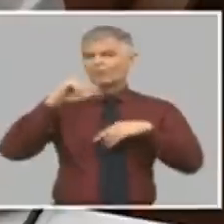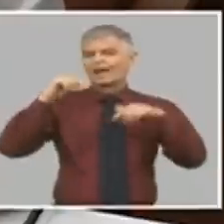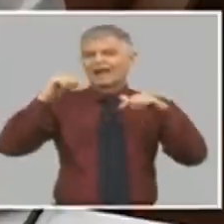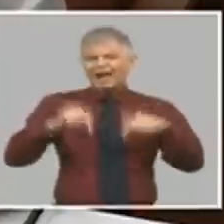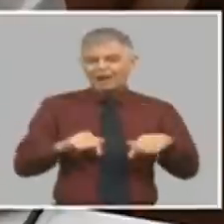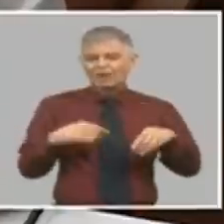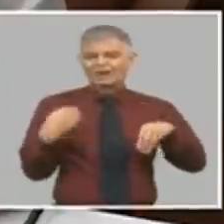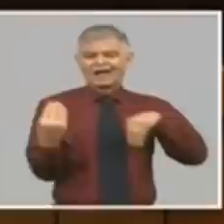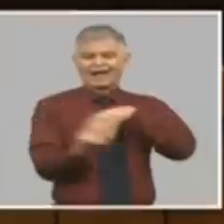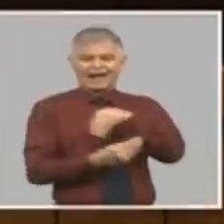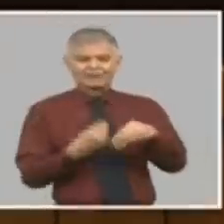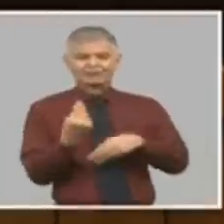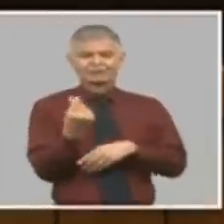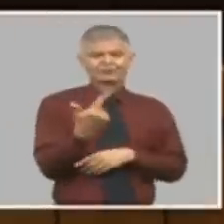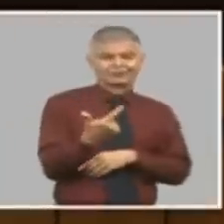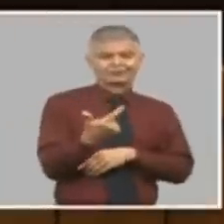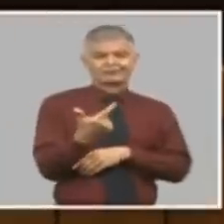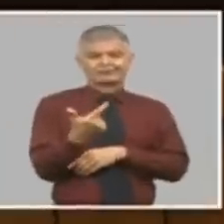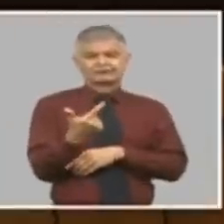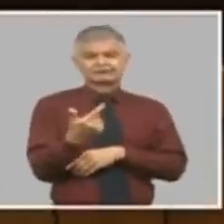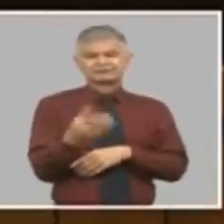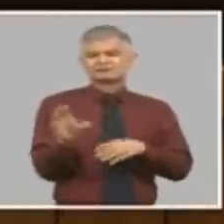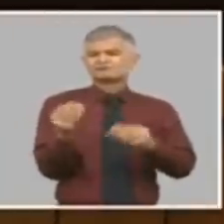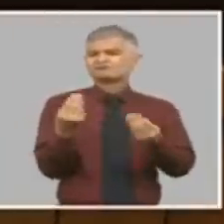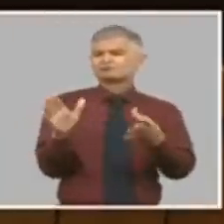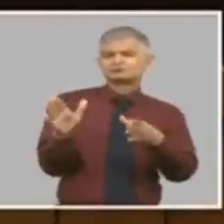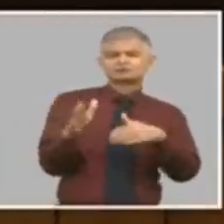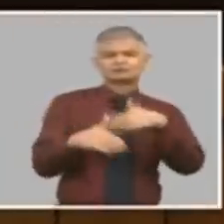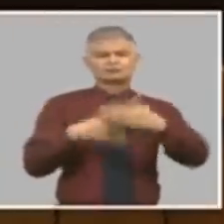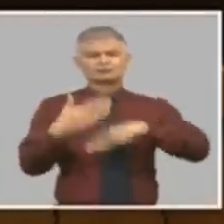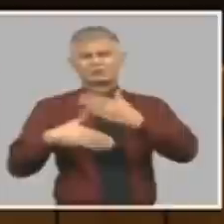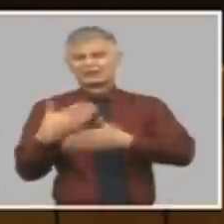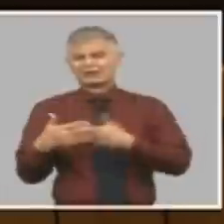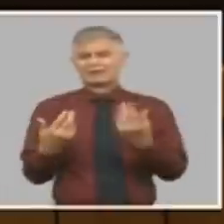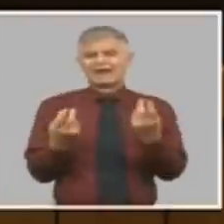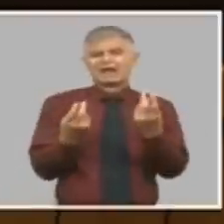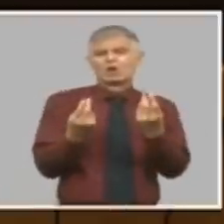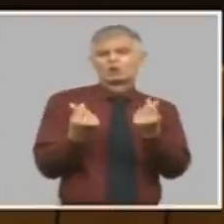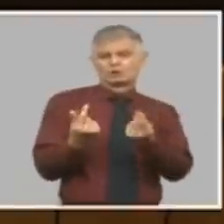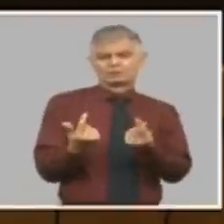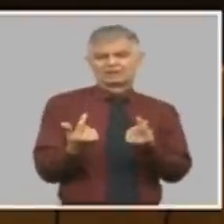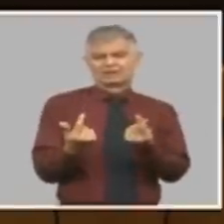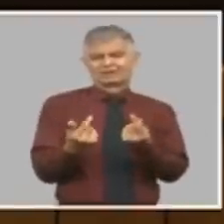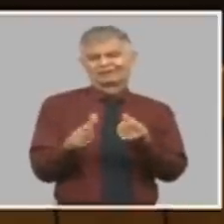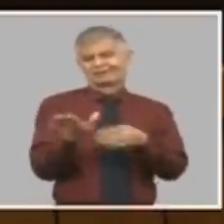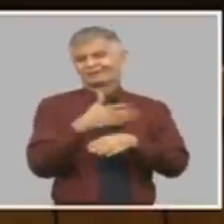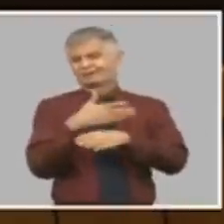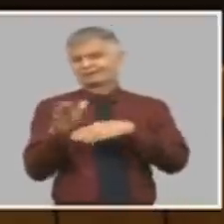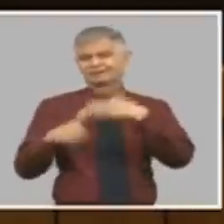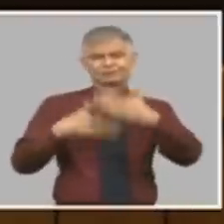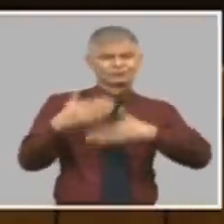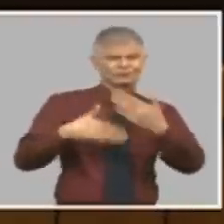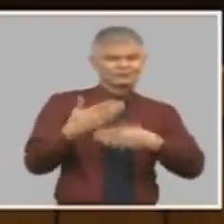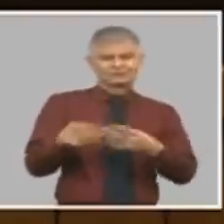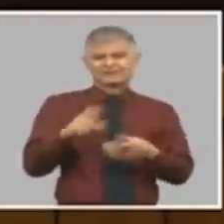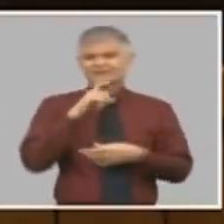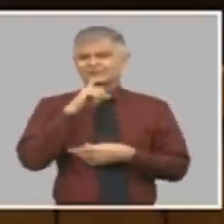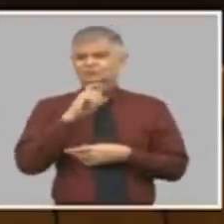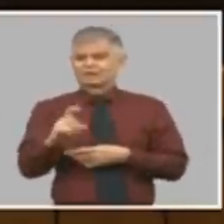Tenemos grandes distorsiones de categorías económicas en la economía. Un grupo de distorsiones grandes.